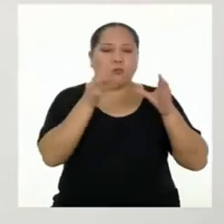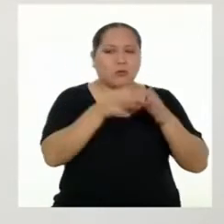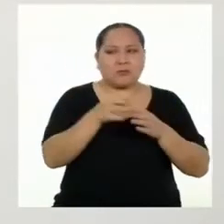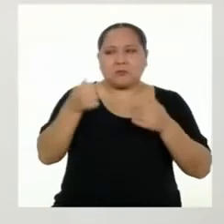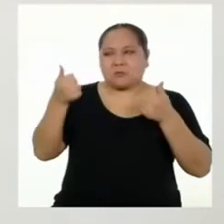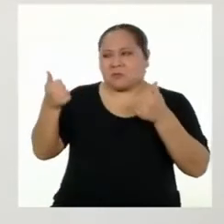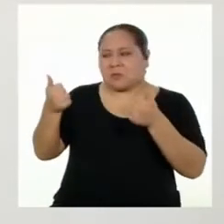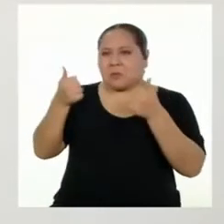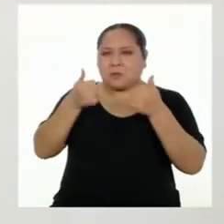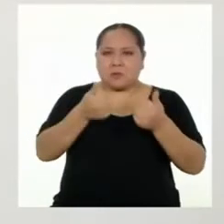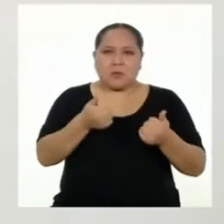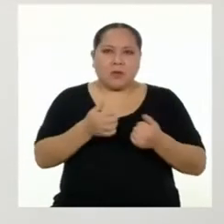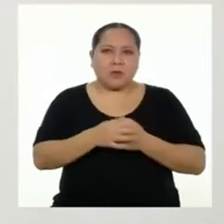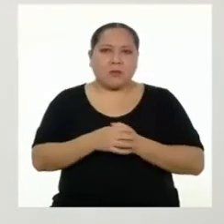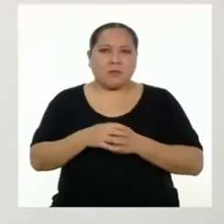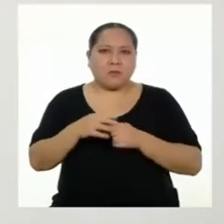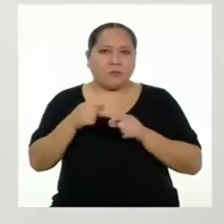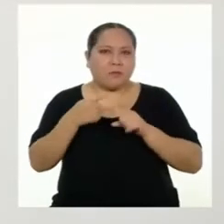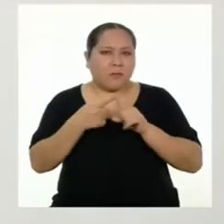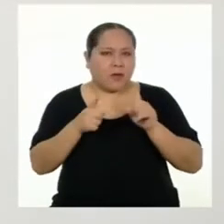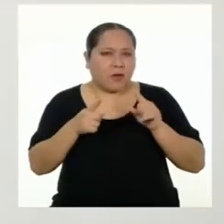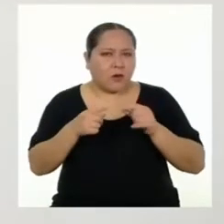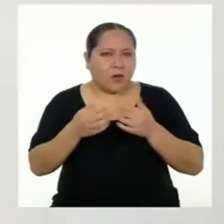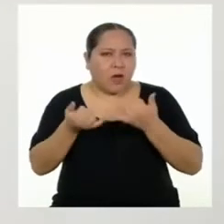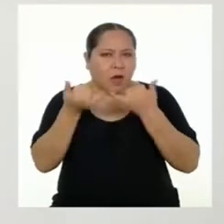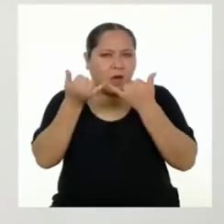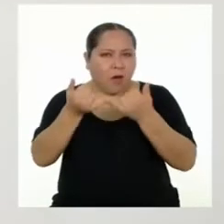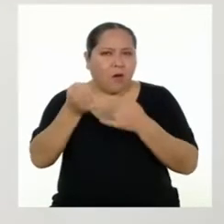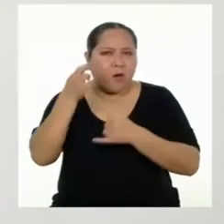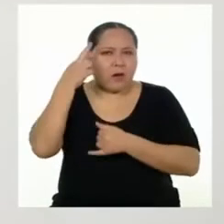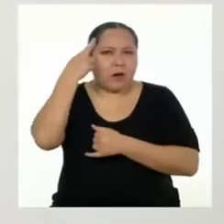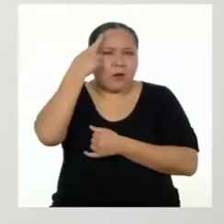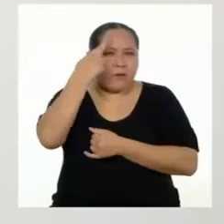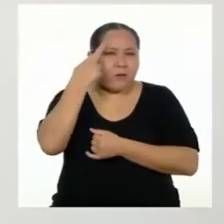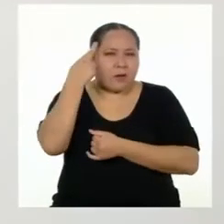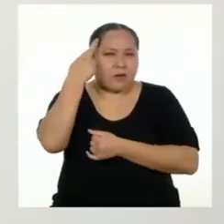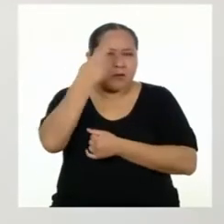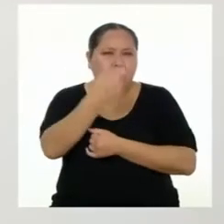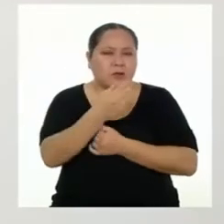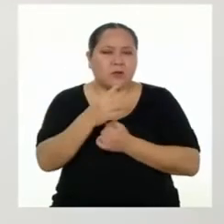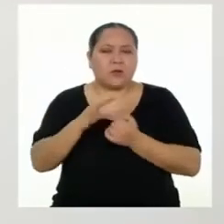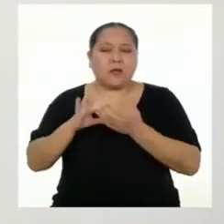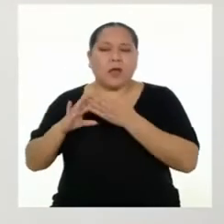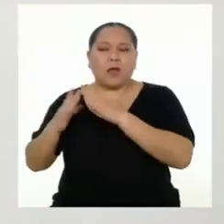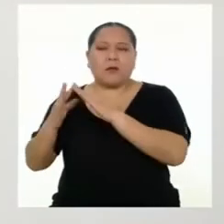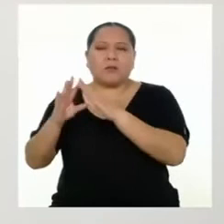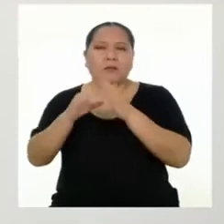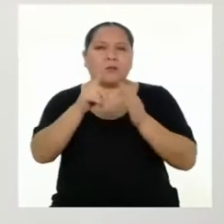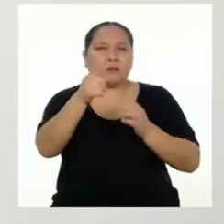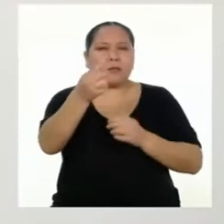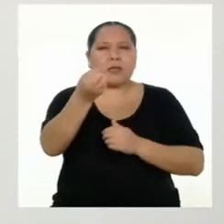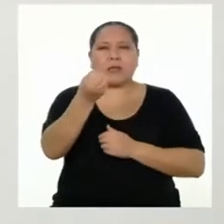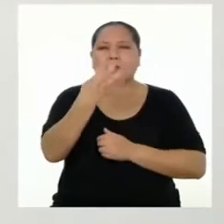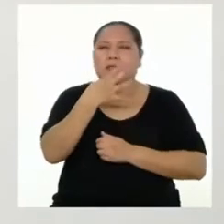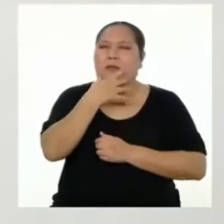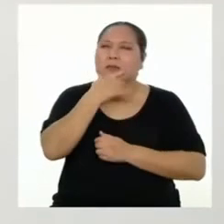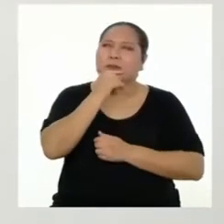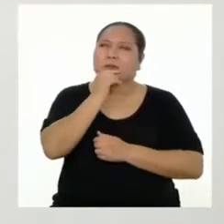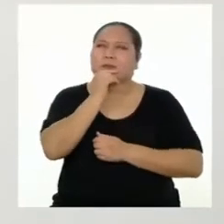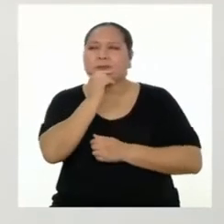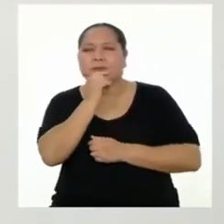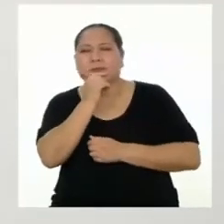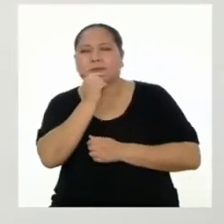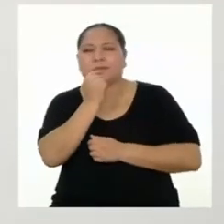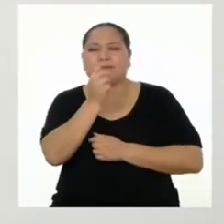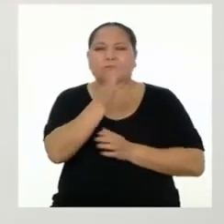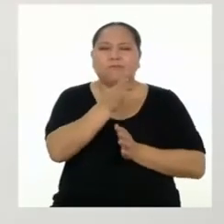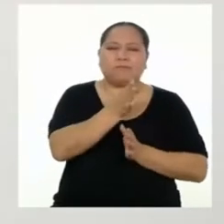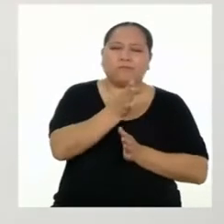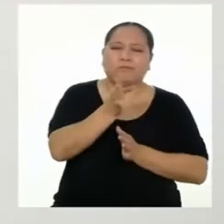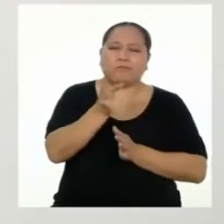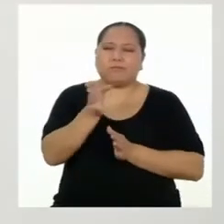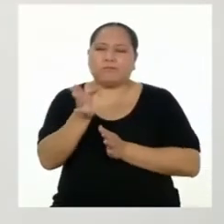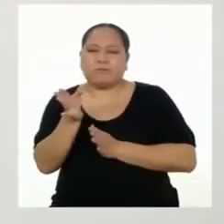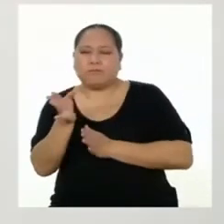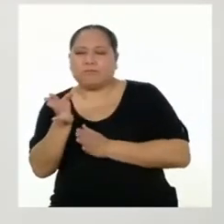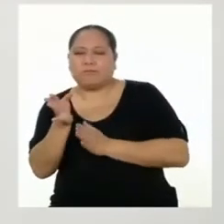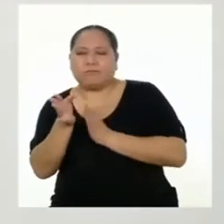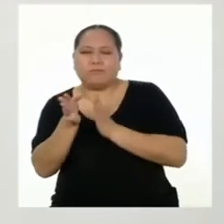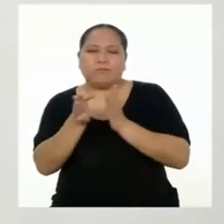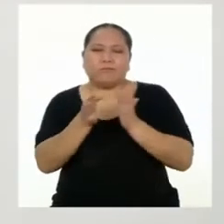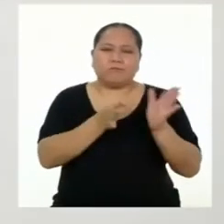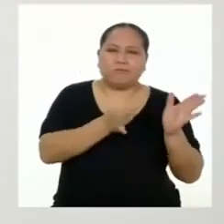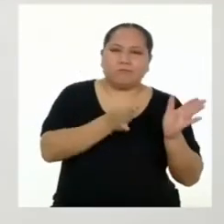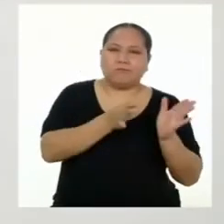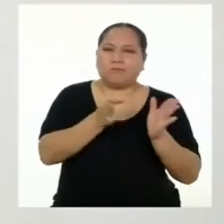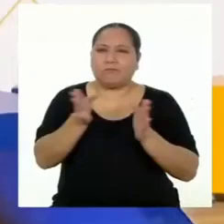la razón. Pero luego de reflexionar sobre el sentido de comunidad, me dijiste que ya te estabas orientando más a una